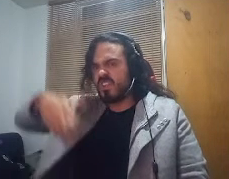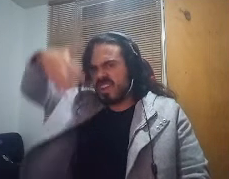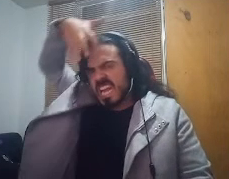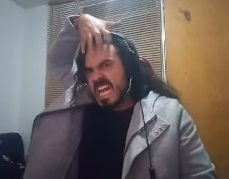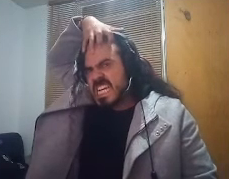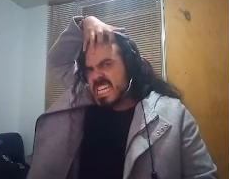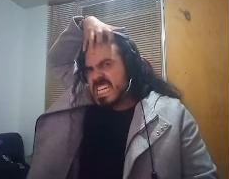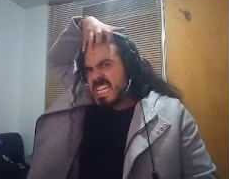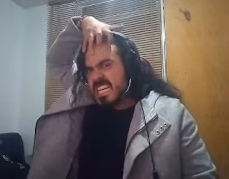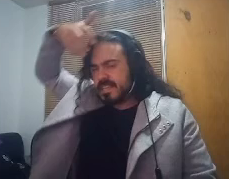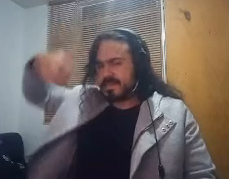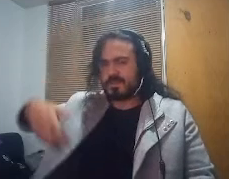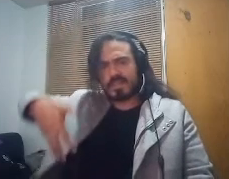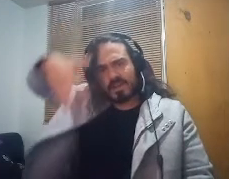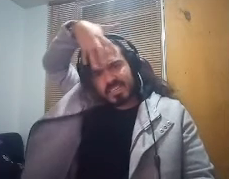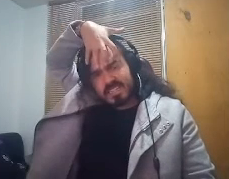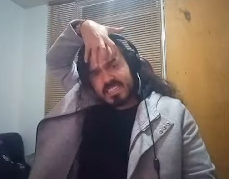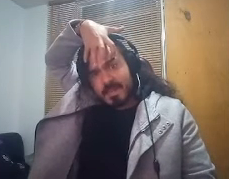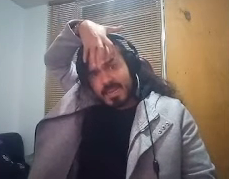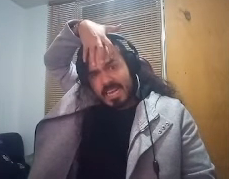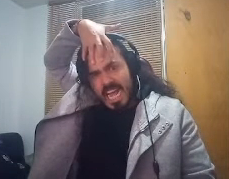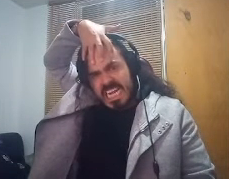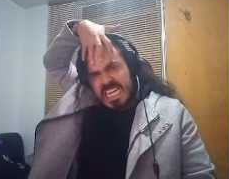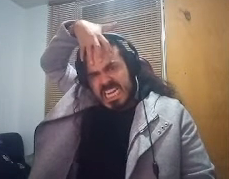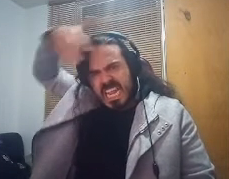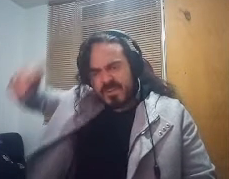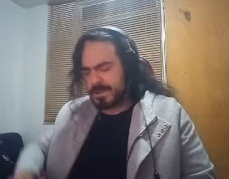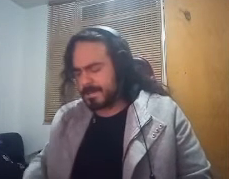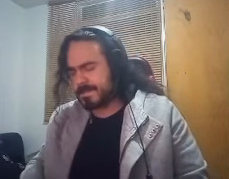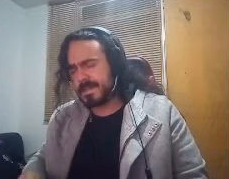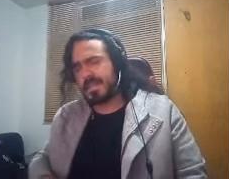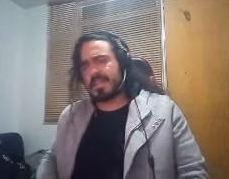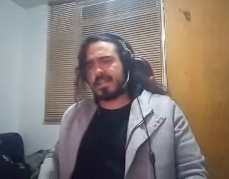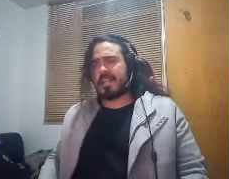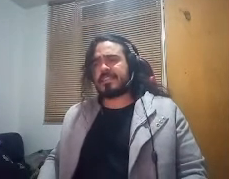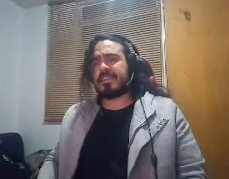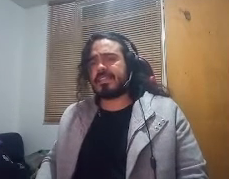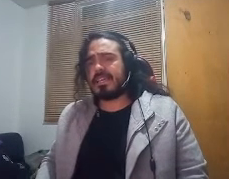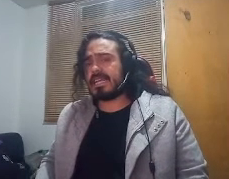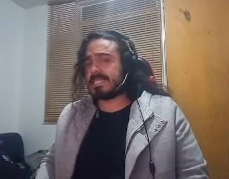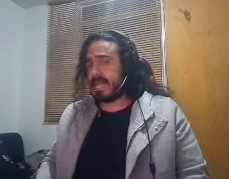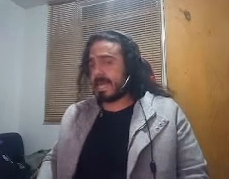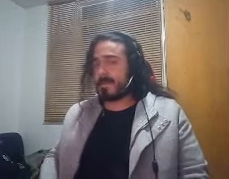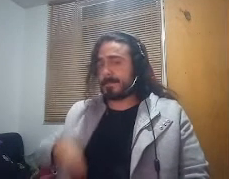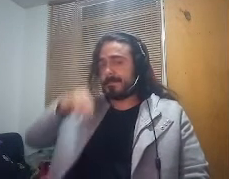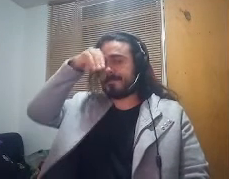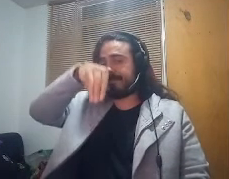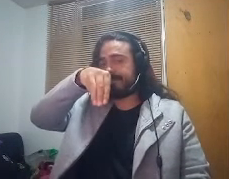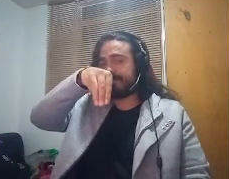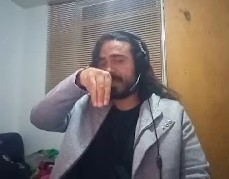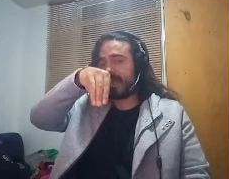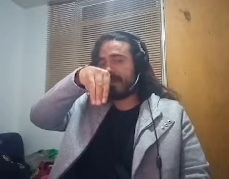león muestran los dientes y la melena león la siguiente es la m